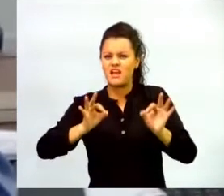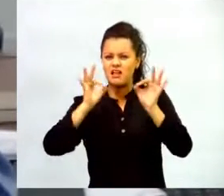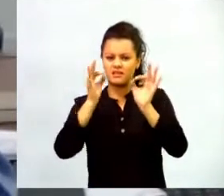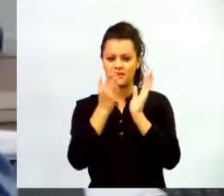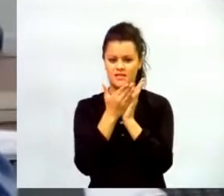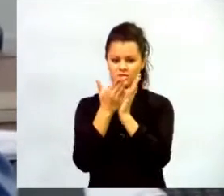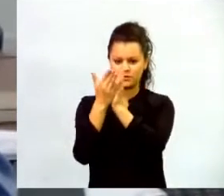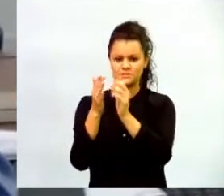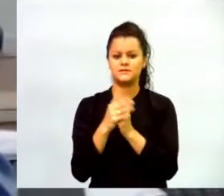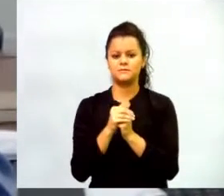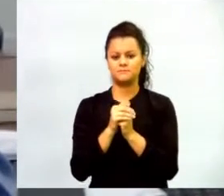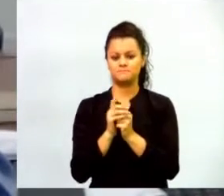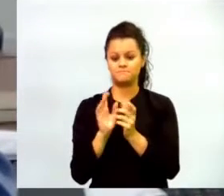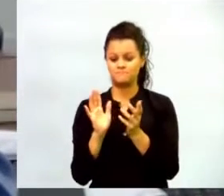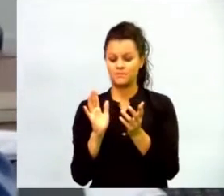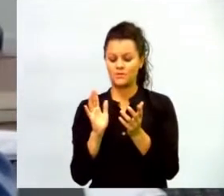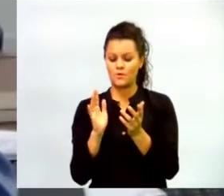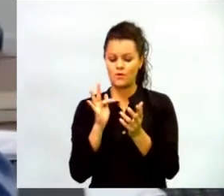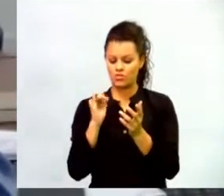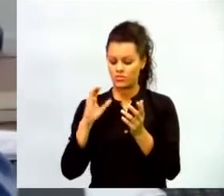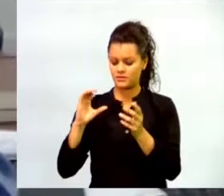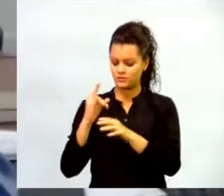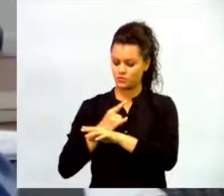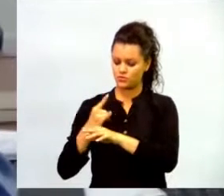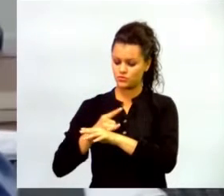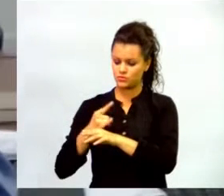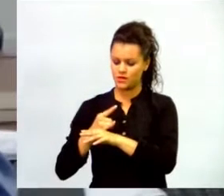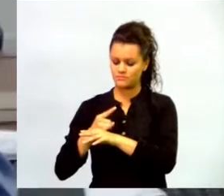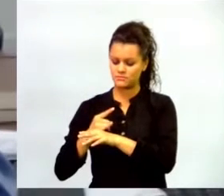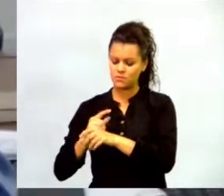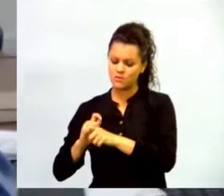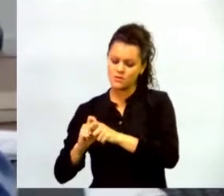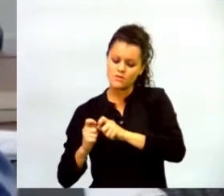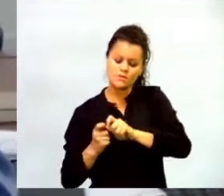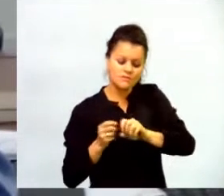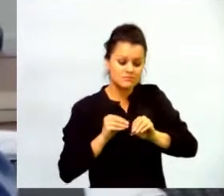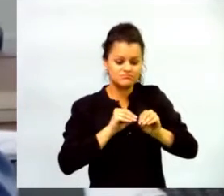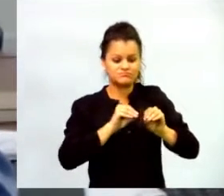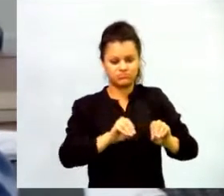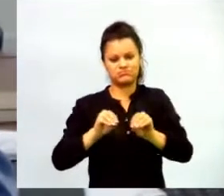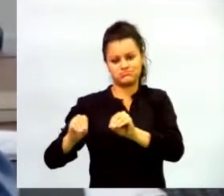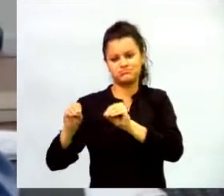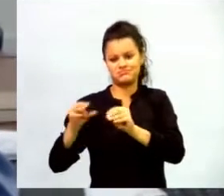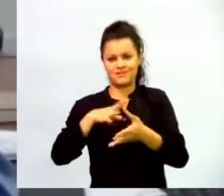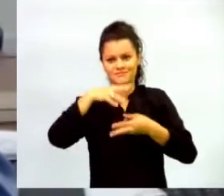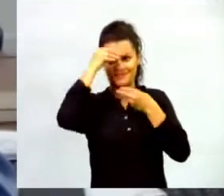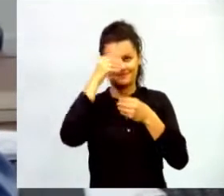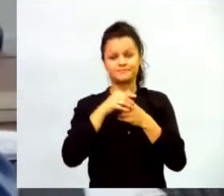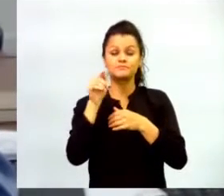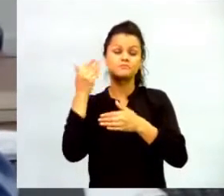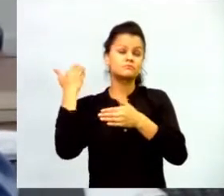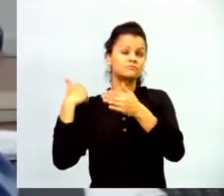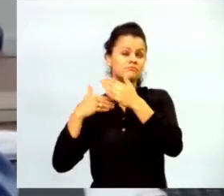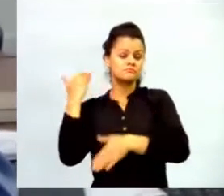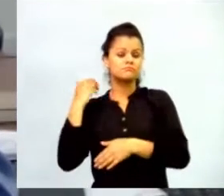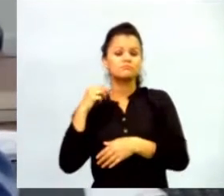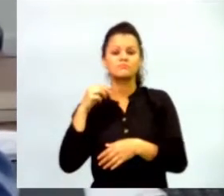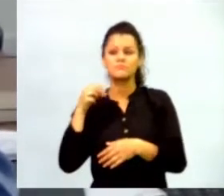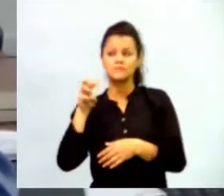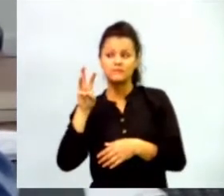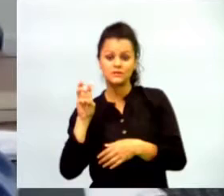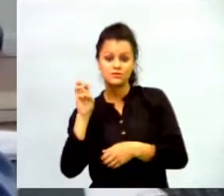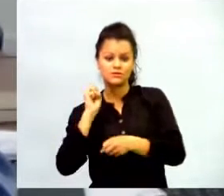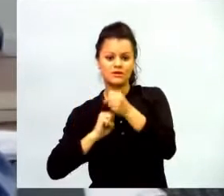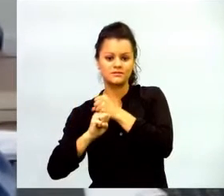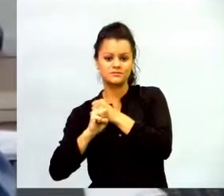en los procesos de enseñanza-aprendizaje. Esto es una iniciativa que empezó hace 18 años y se ha fortalecido ahora, que hace parte de la universidad.